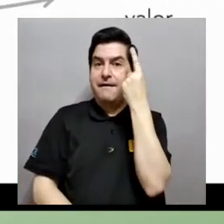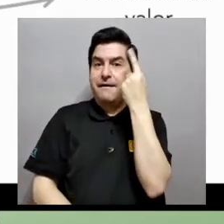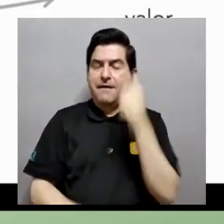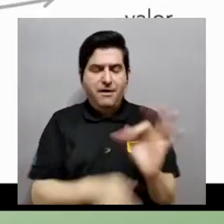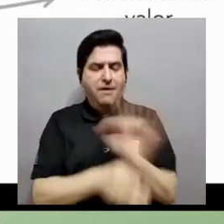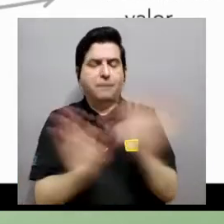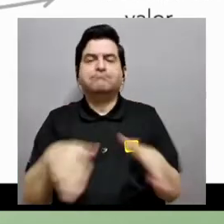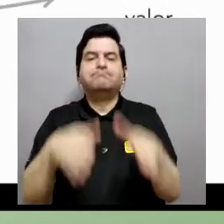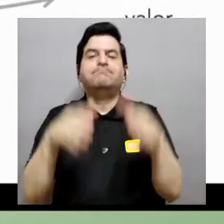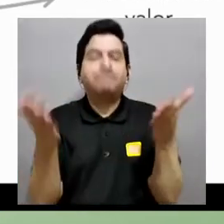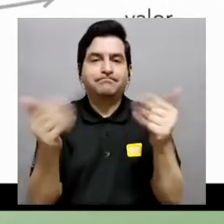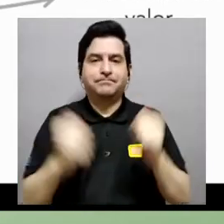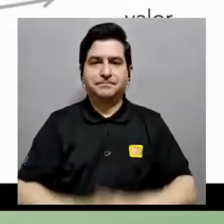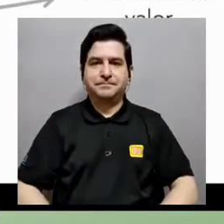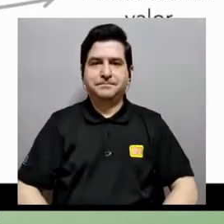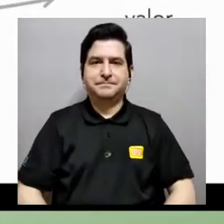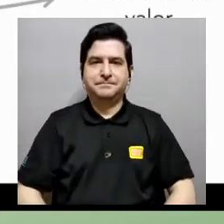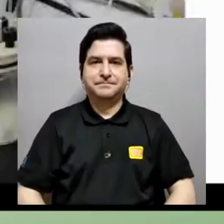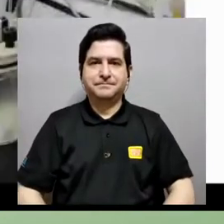cómo es que funcionan.